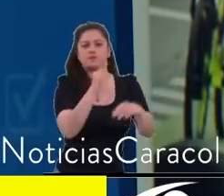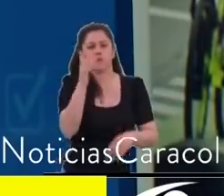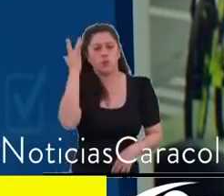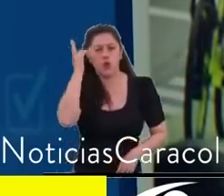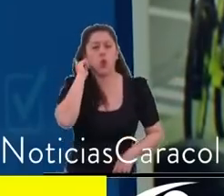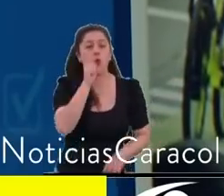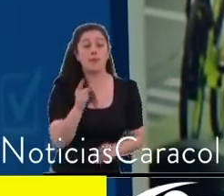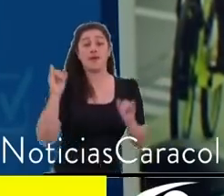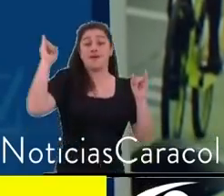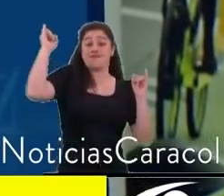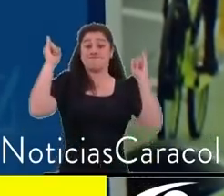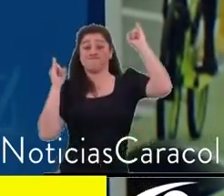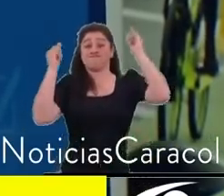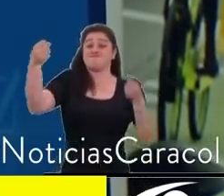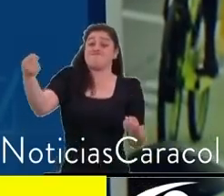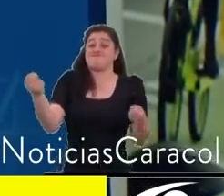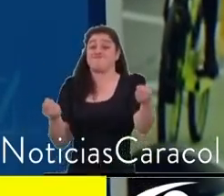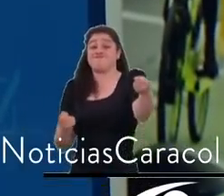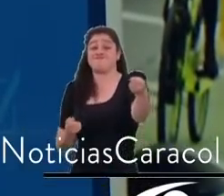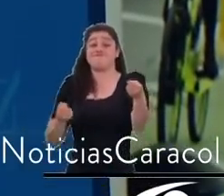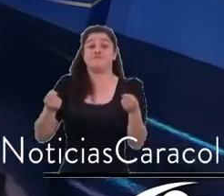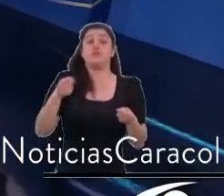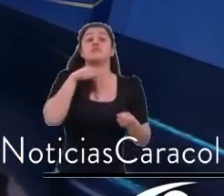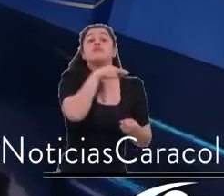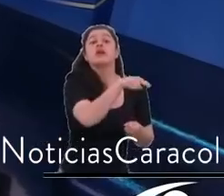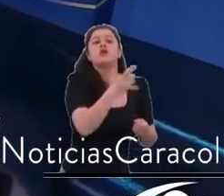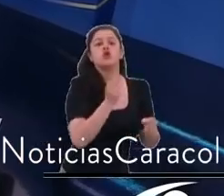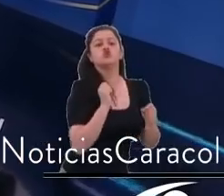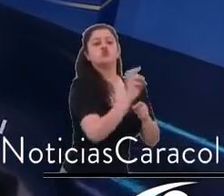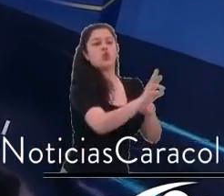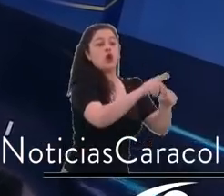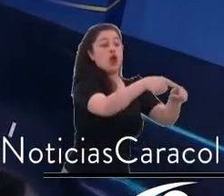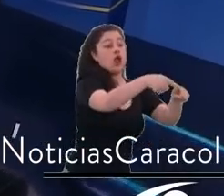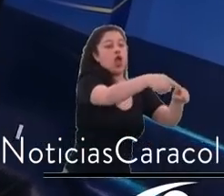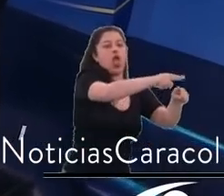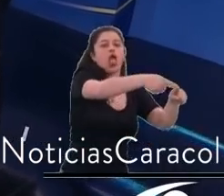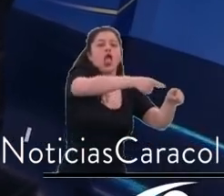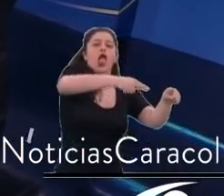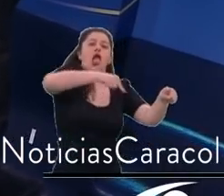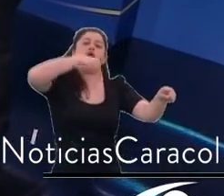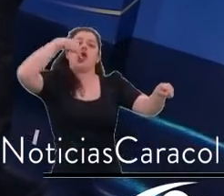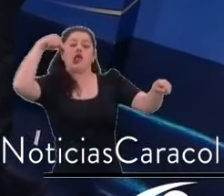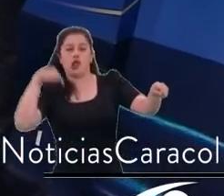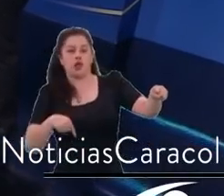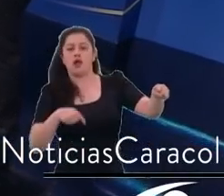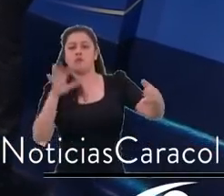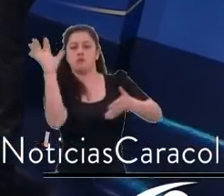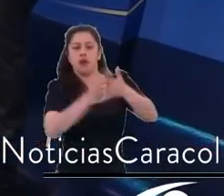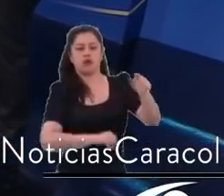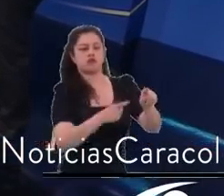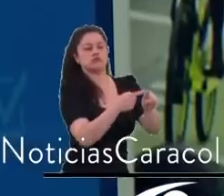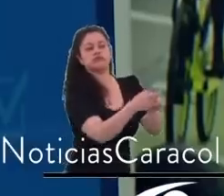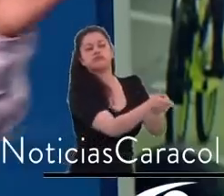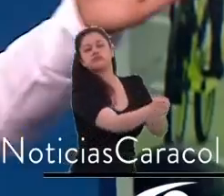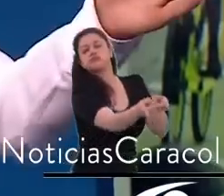ingresan por la autopista sur porque está Soacha que es nuestro vecino y es muy grande, casi un millón de personas y estamos nosotros. Entonces, la LOA